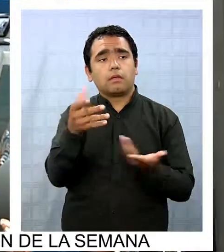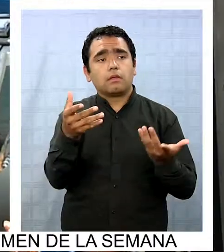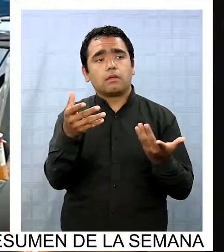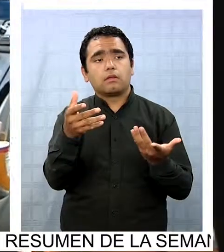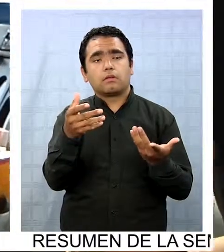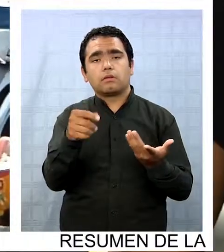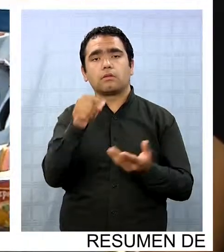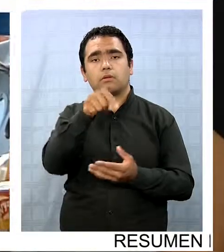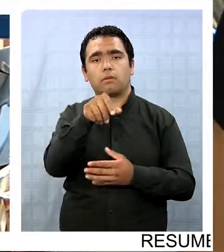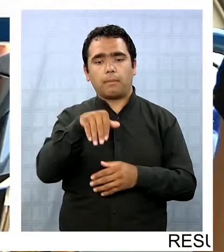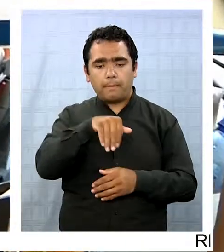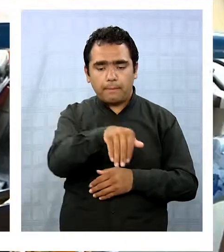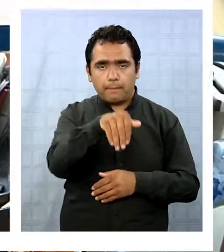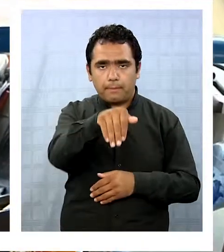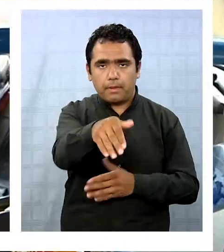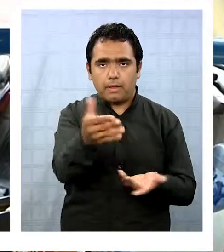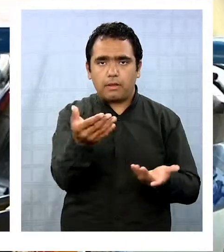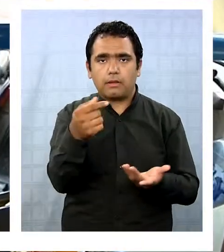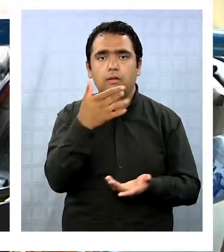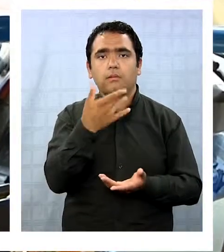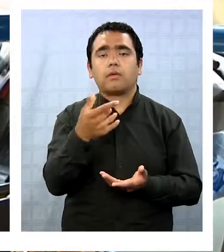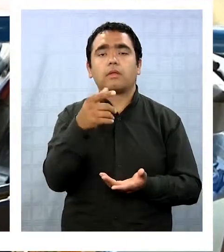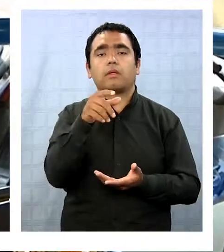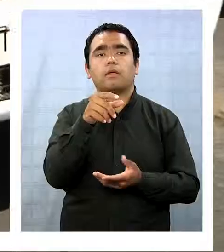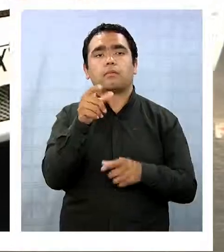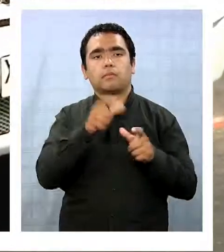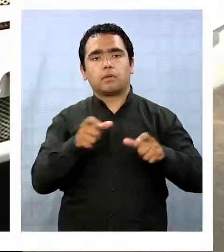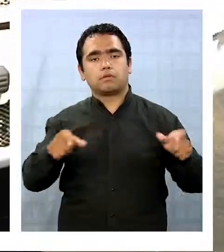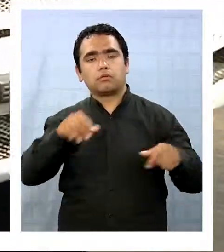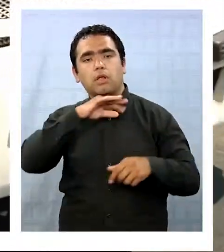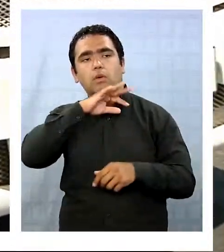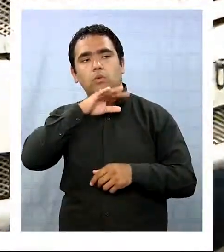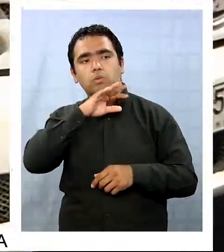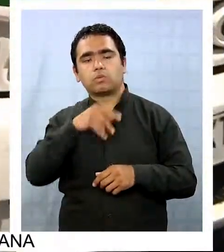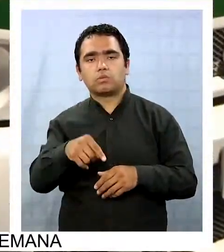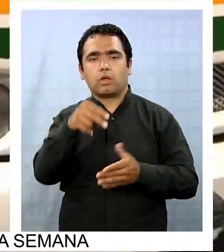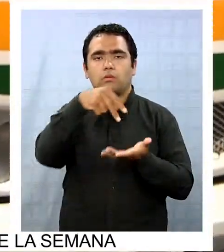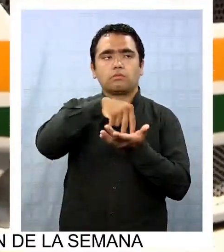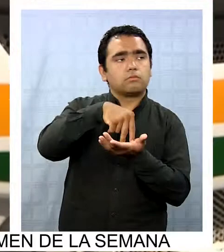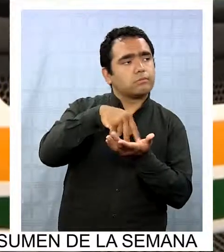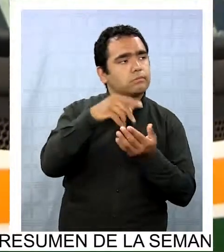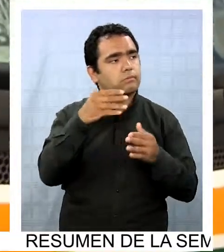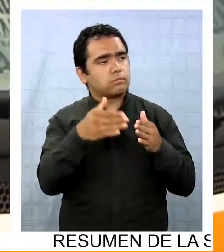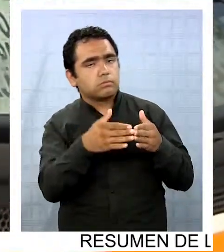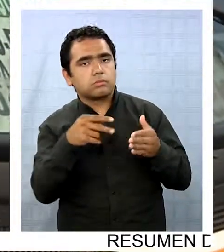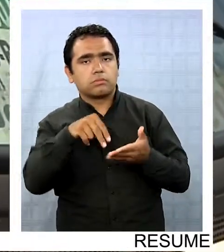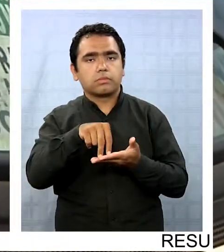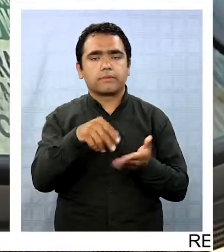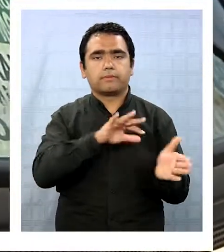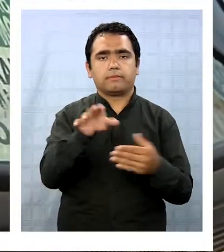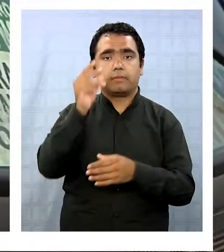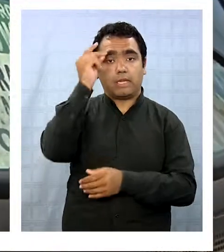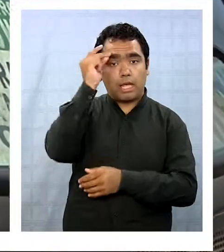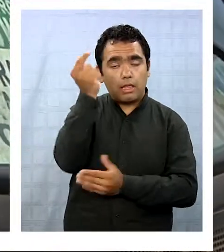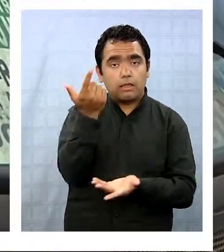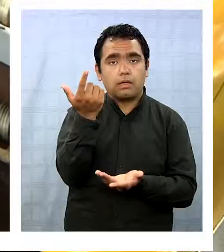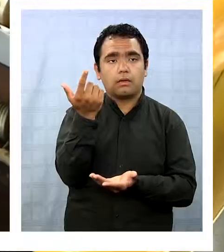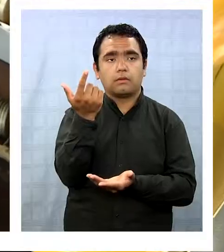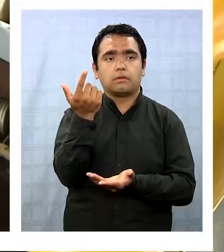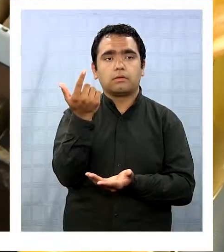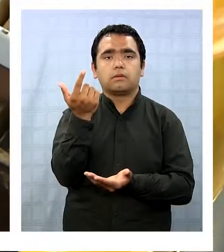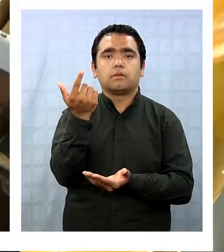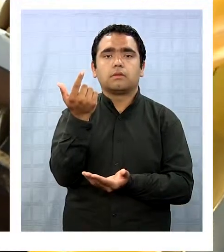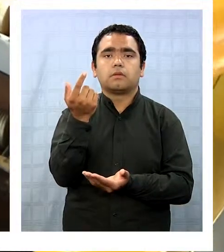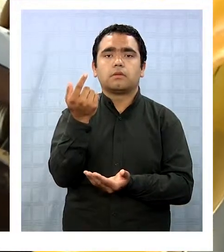estos paraderos se basó en las zonas en que los usuarios normalmente toman locomoción colectiva. La idea, más que poner